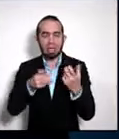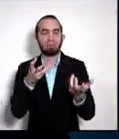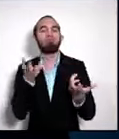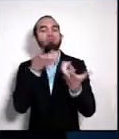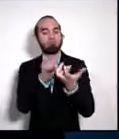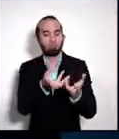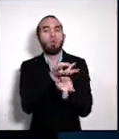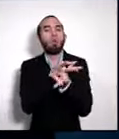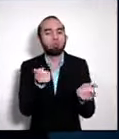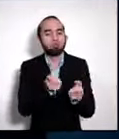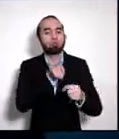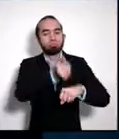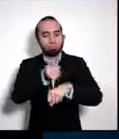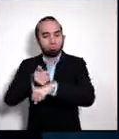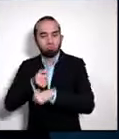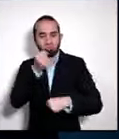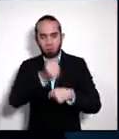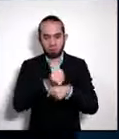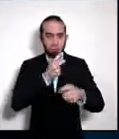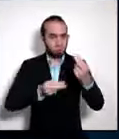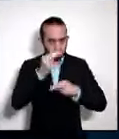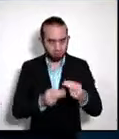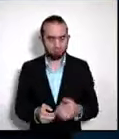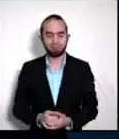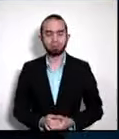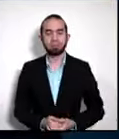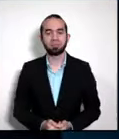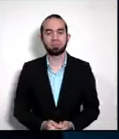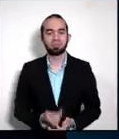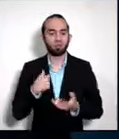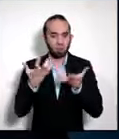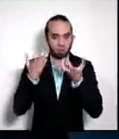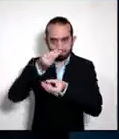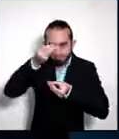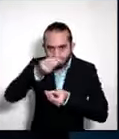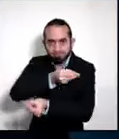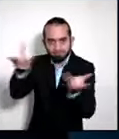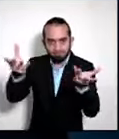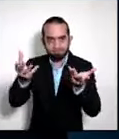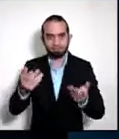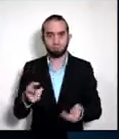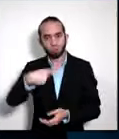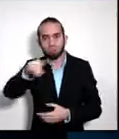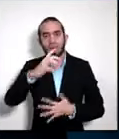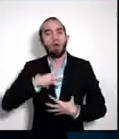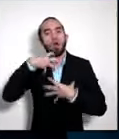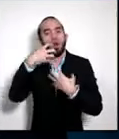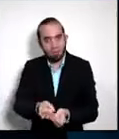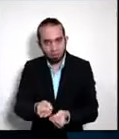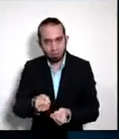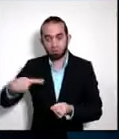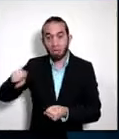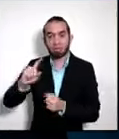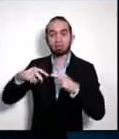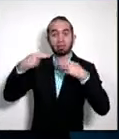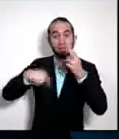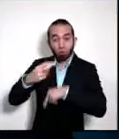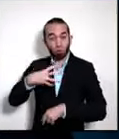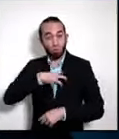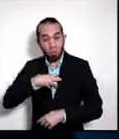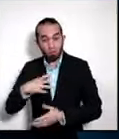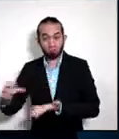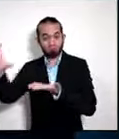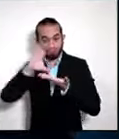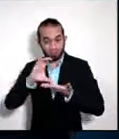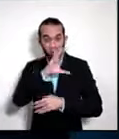Yo quisiera trasladar un mensaje de confianza a los inversionistas, a quienes